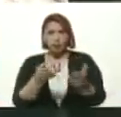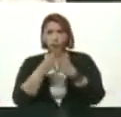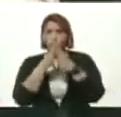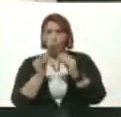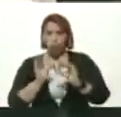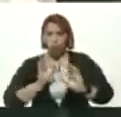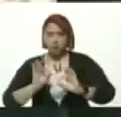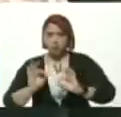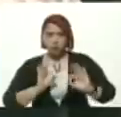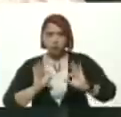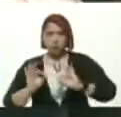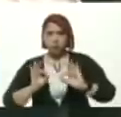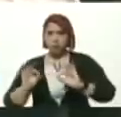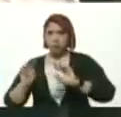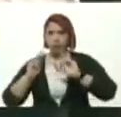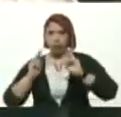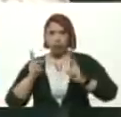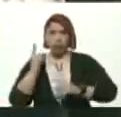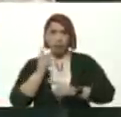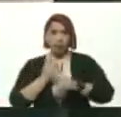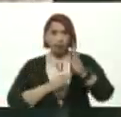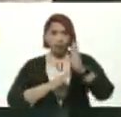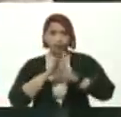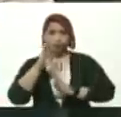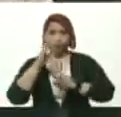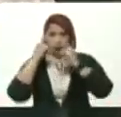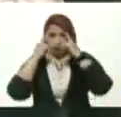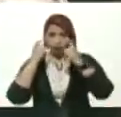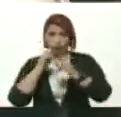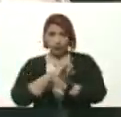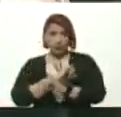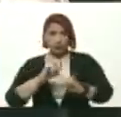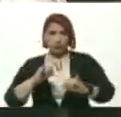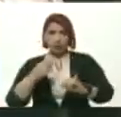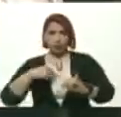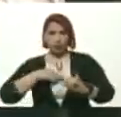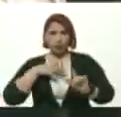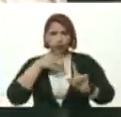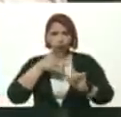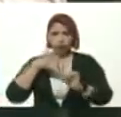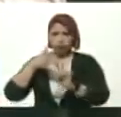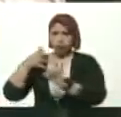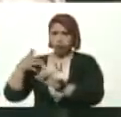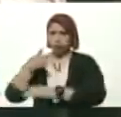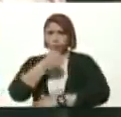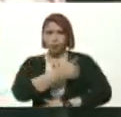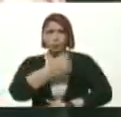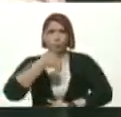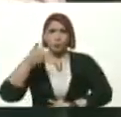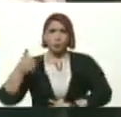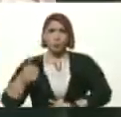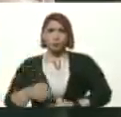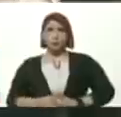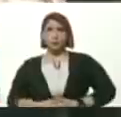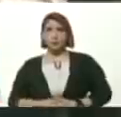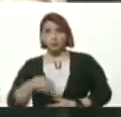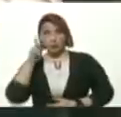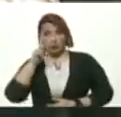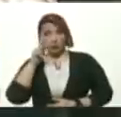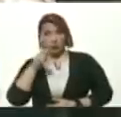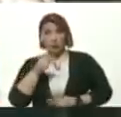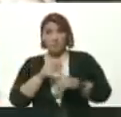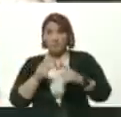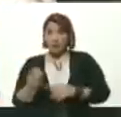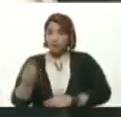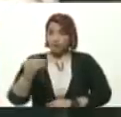este Módulo Que desarrollamos Y que ya Instruimos A cada uno De los docentes Pero además